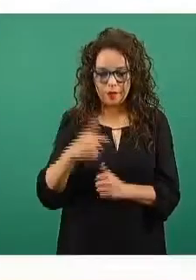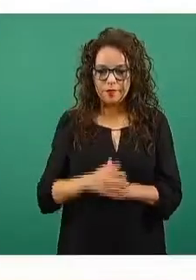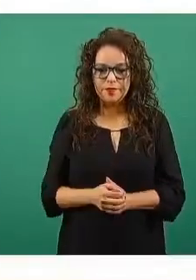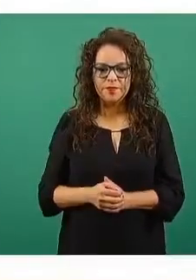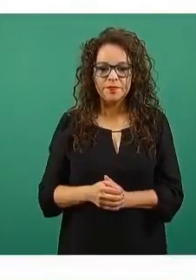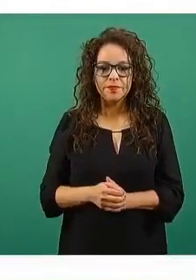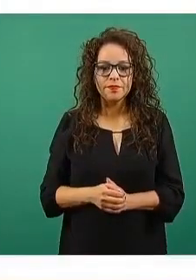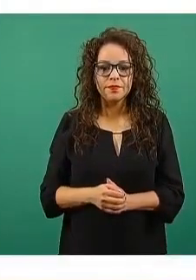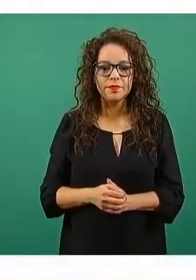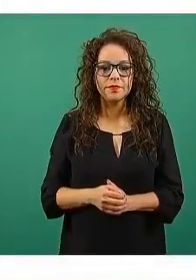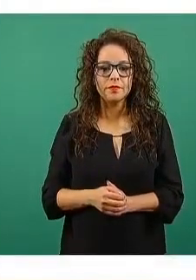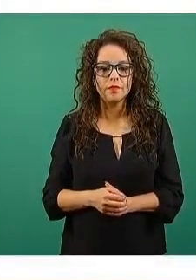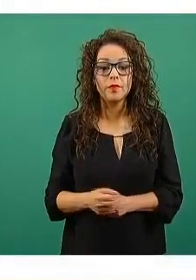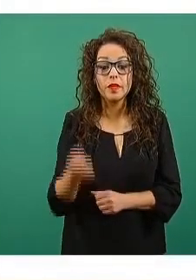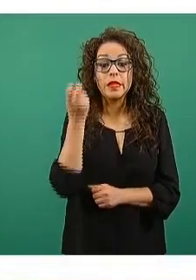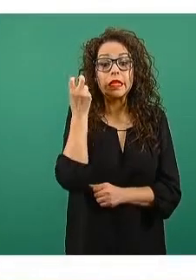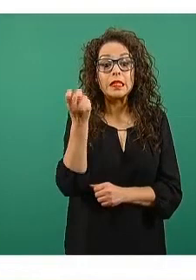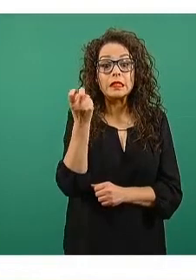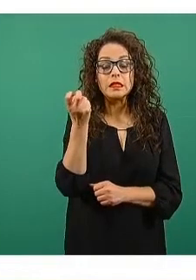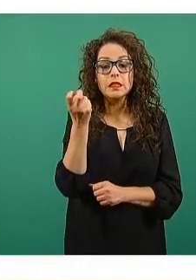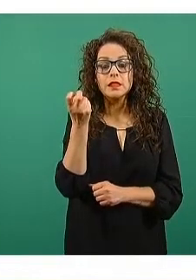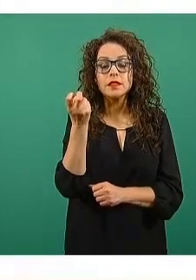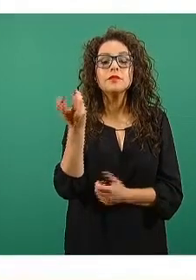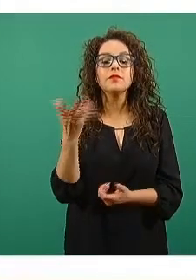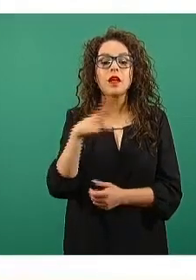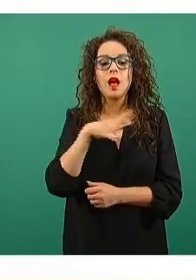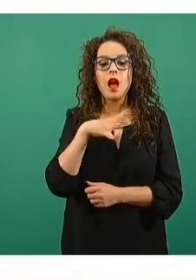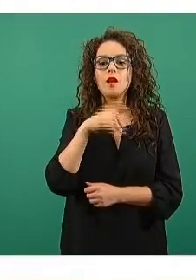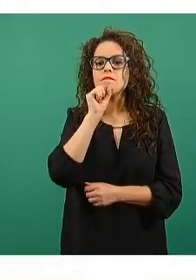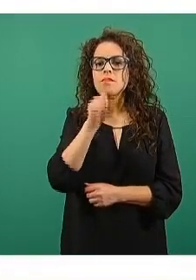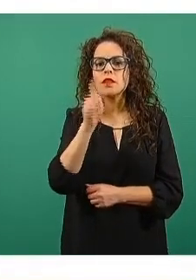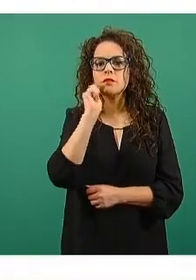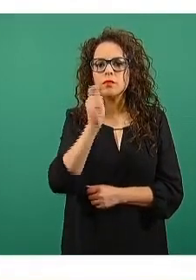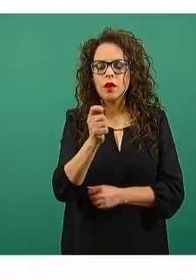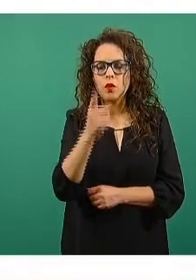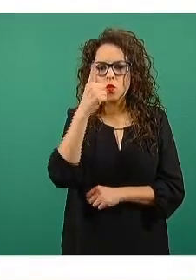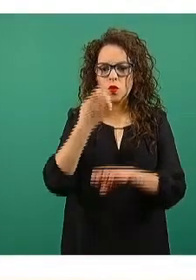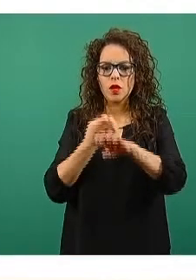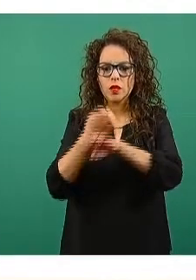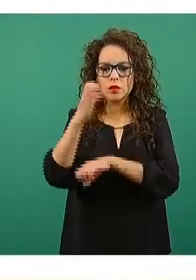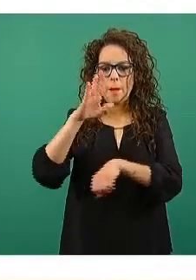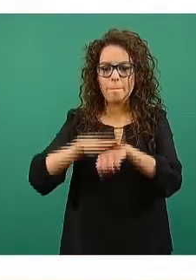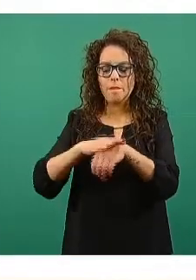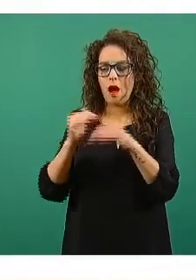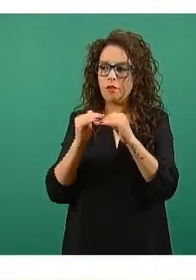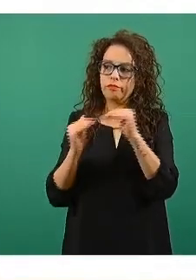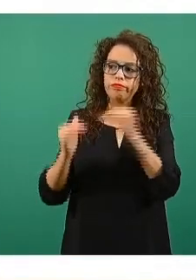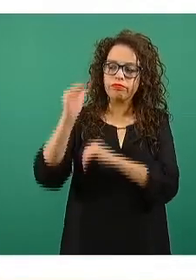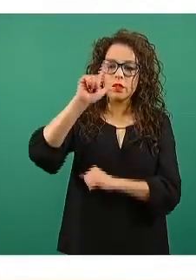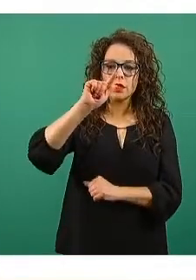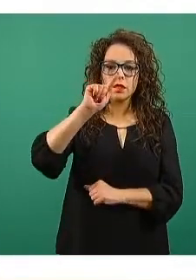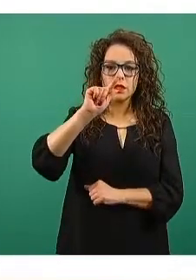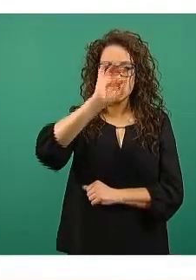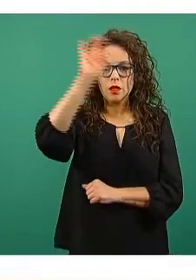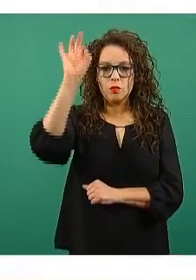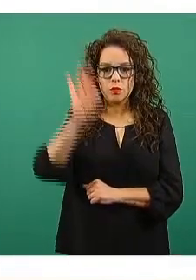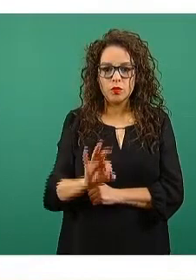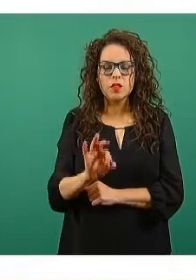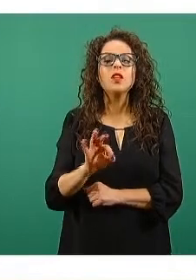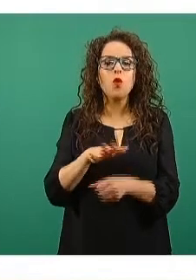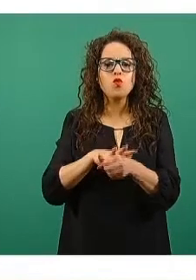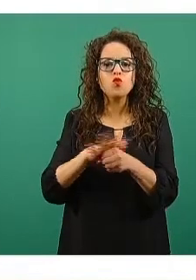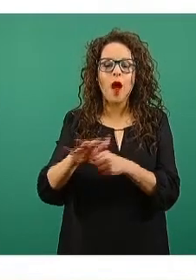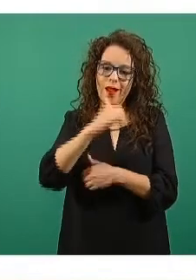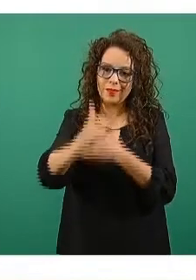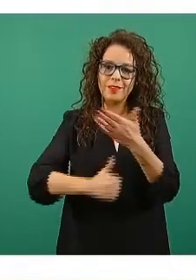tenemos una entidad federativa con más del 70 por ciento de ocupación, que es la Ciudad